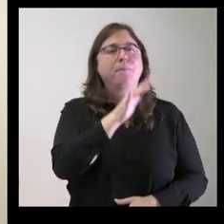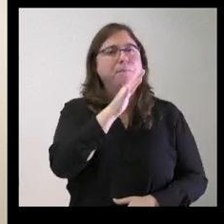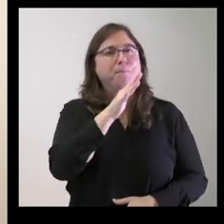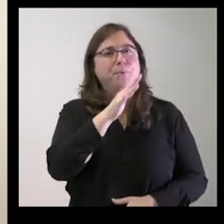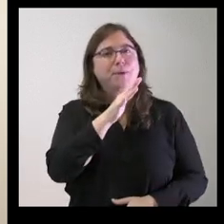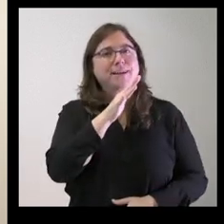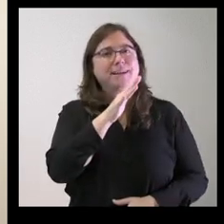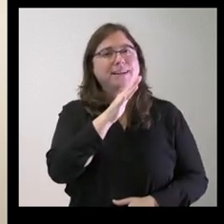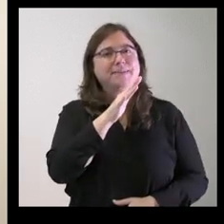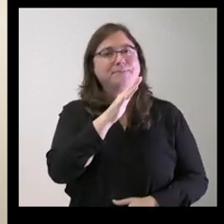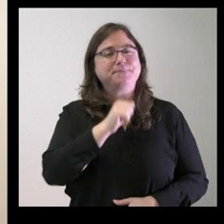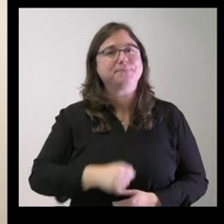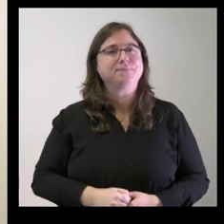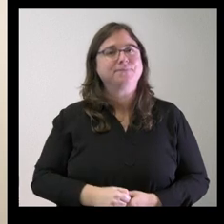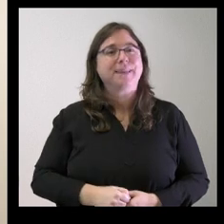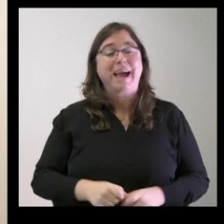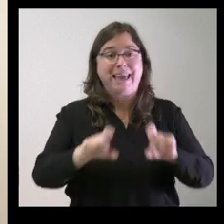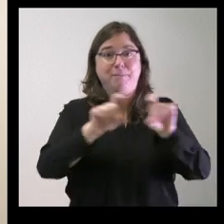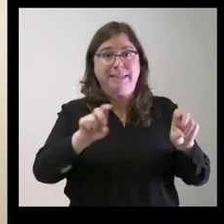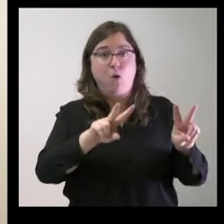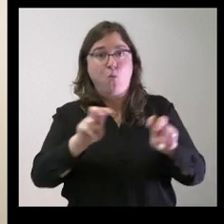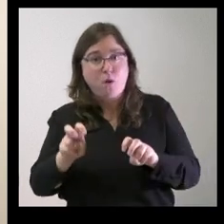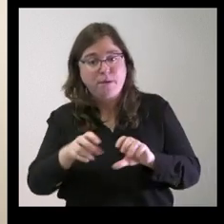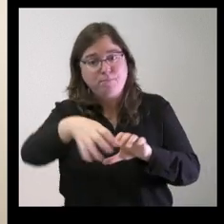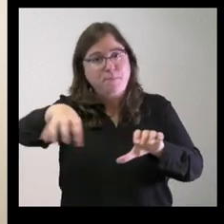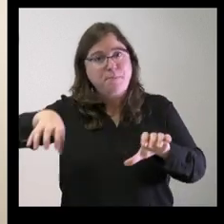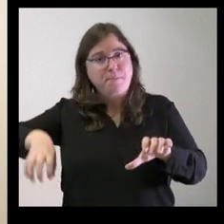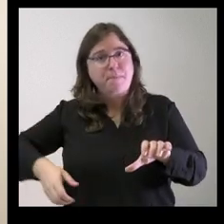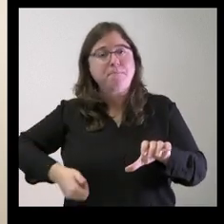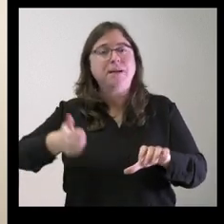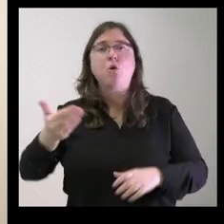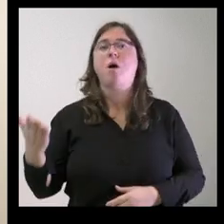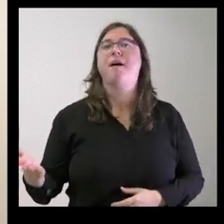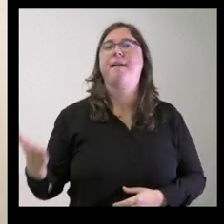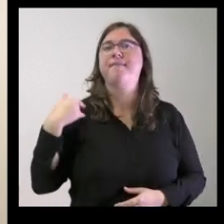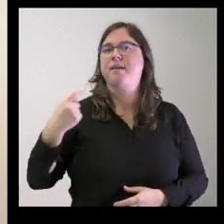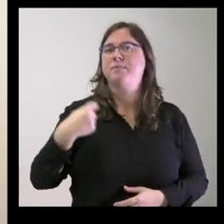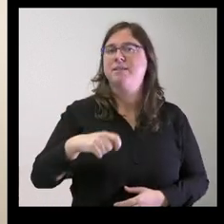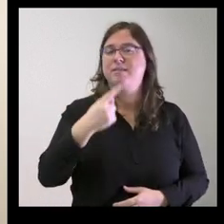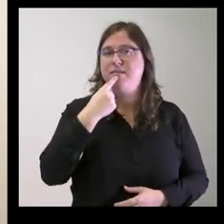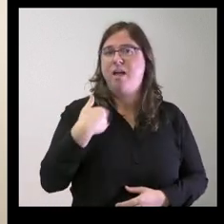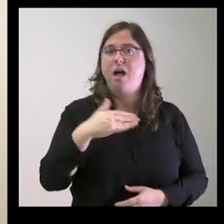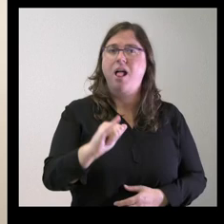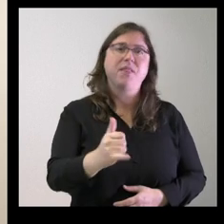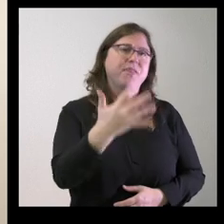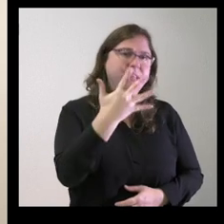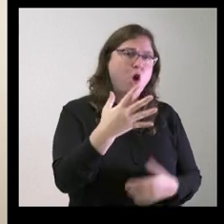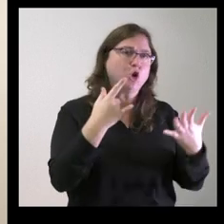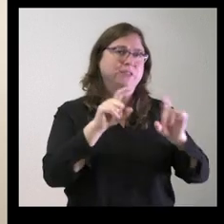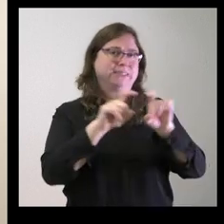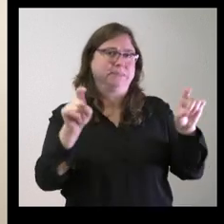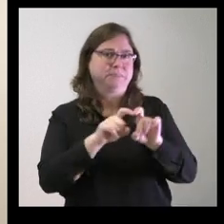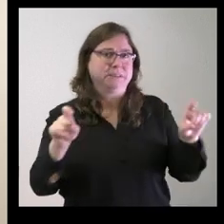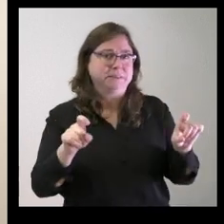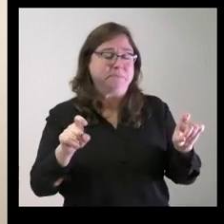más nuevas empresas comprometidas porque ayer el presidente anunció que ya hay cinco o seis pero solo de un